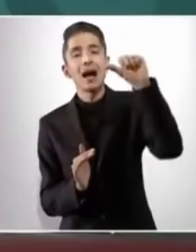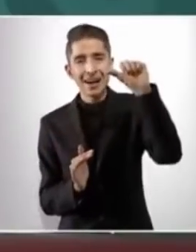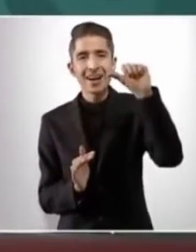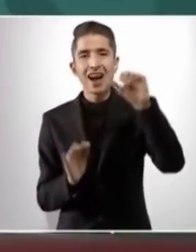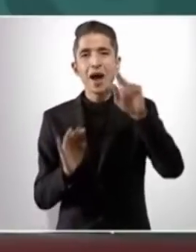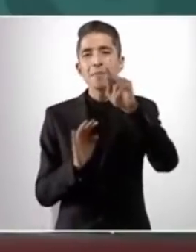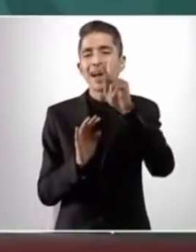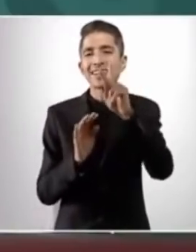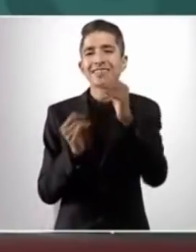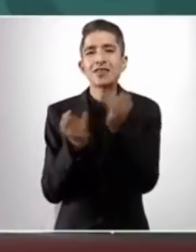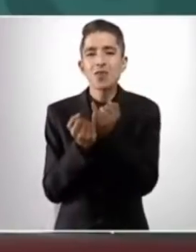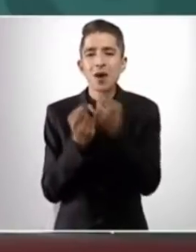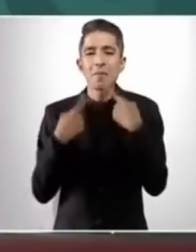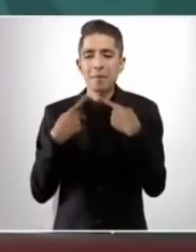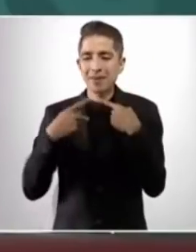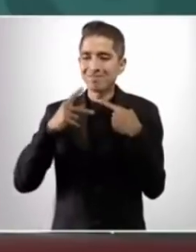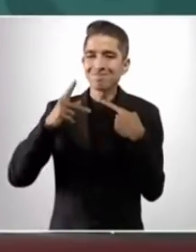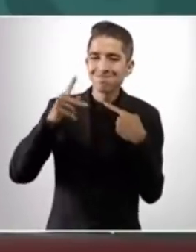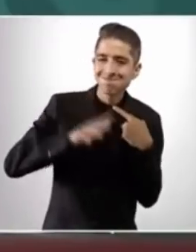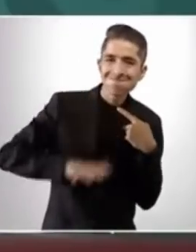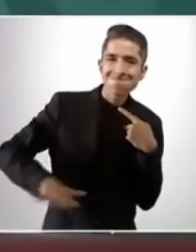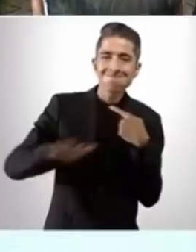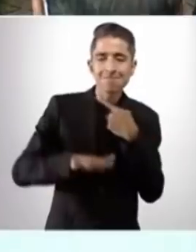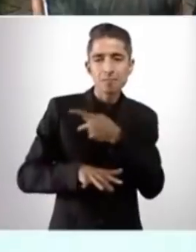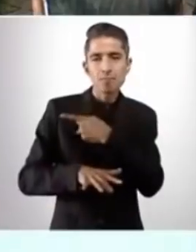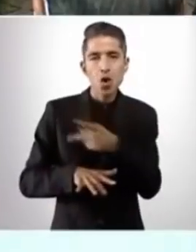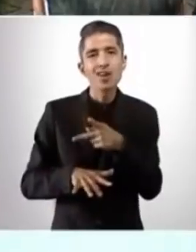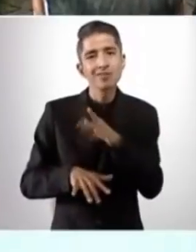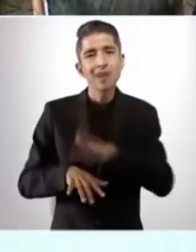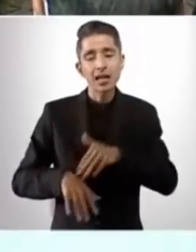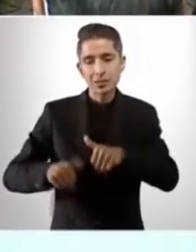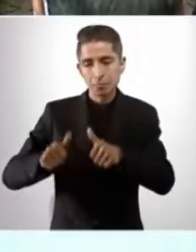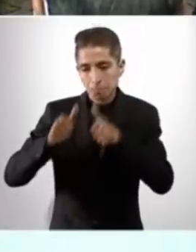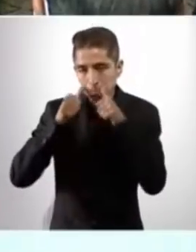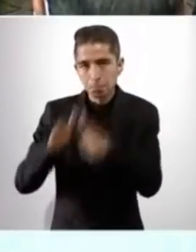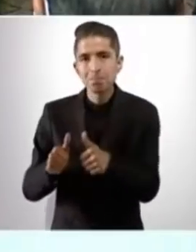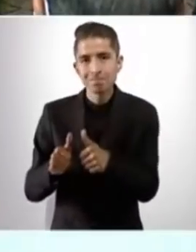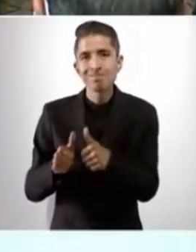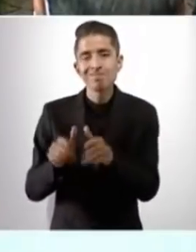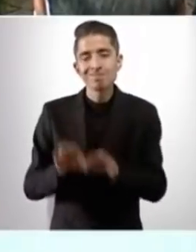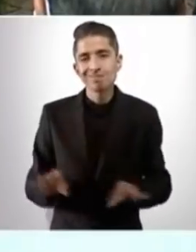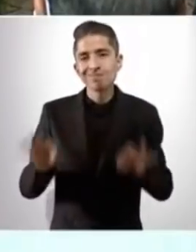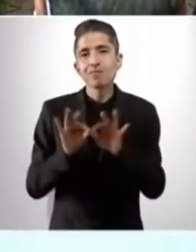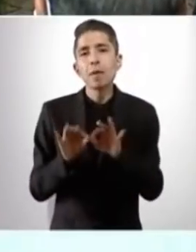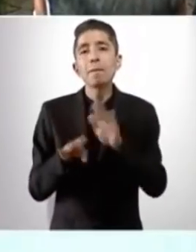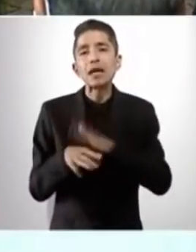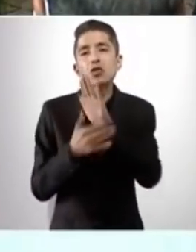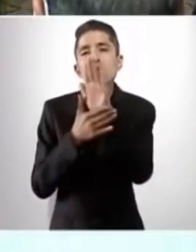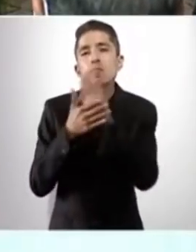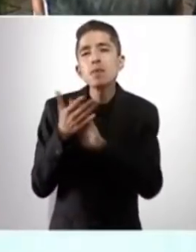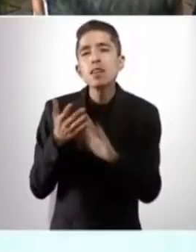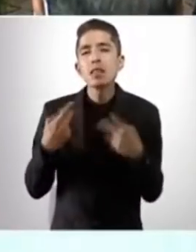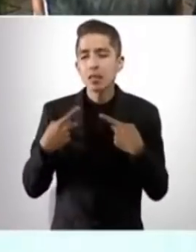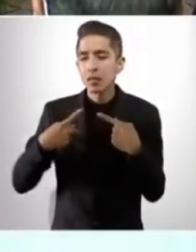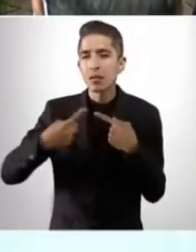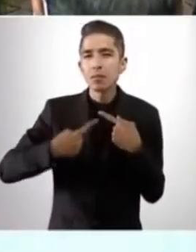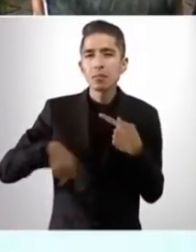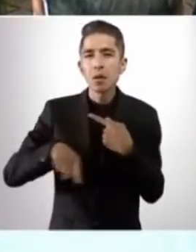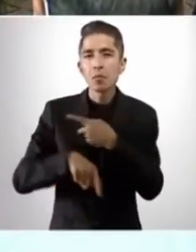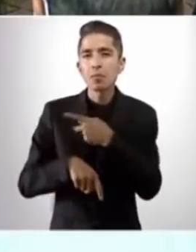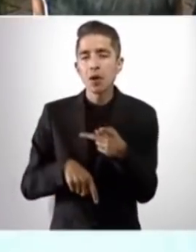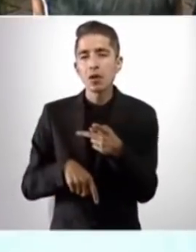pirámide poblacional, porque hay que ayudar más a la gente humilde, porque